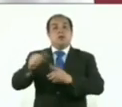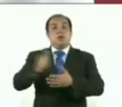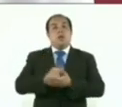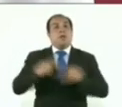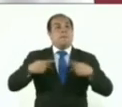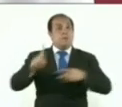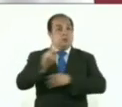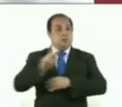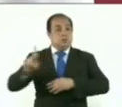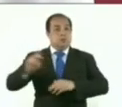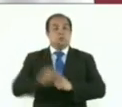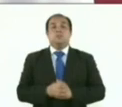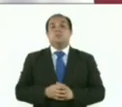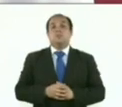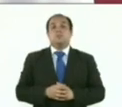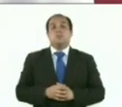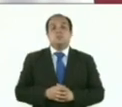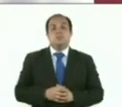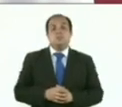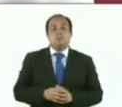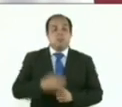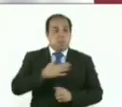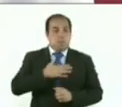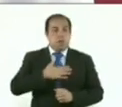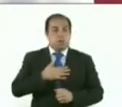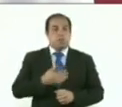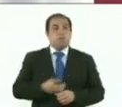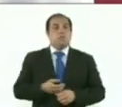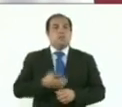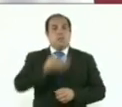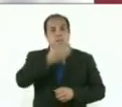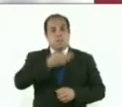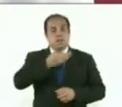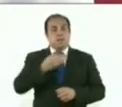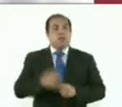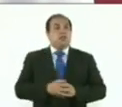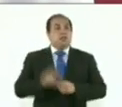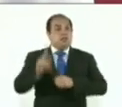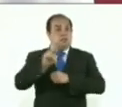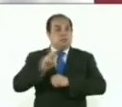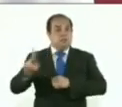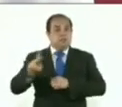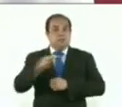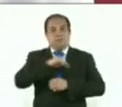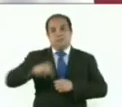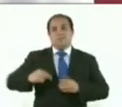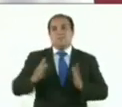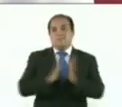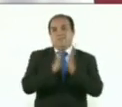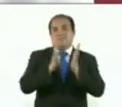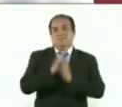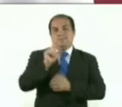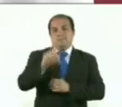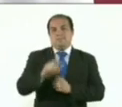ciudadanía. Entonces, pues es para mí una fiesta popular y vamos a estar ahí. Muchas gracias.